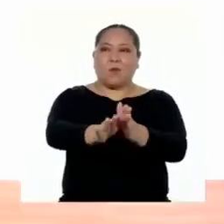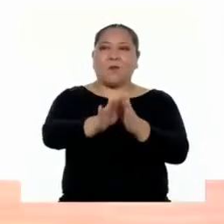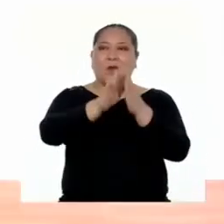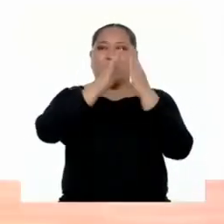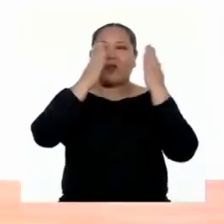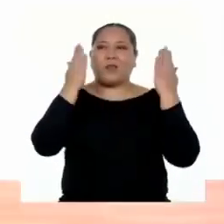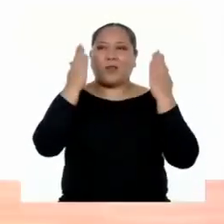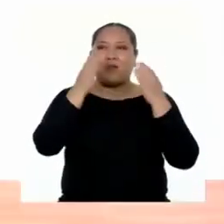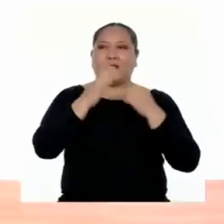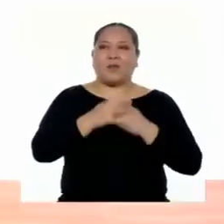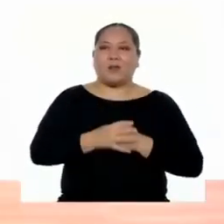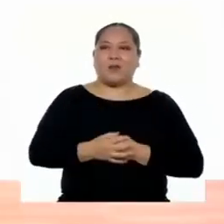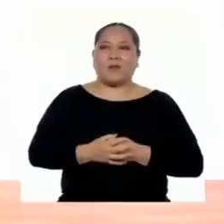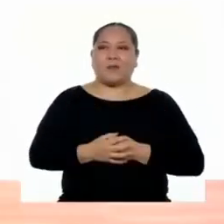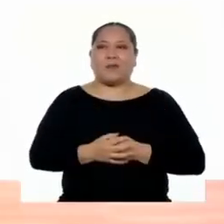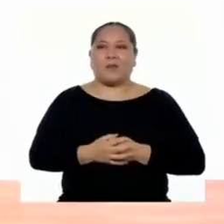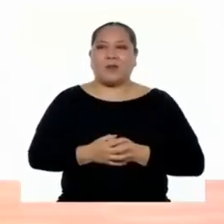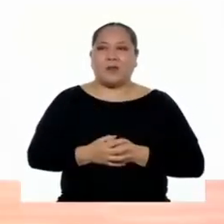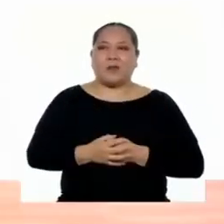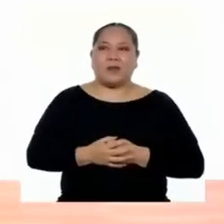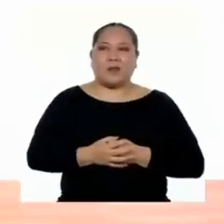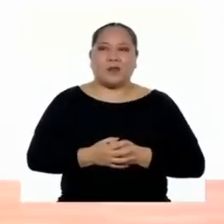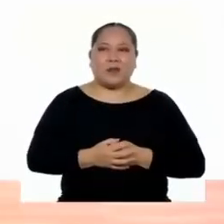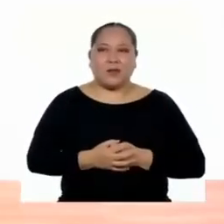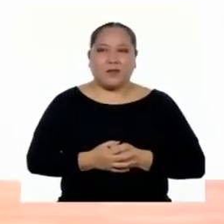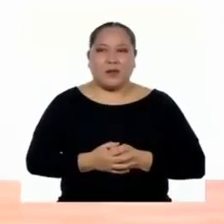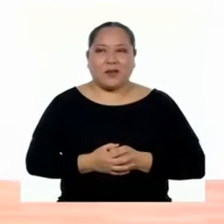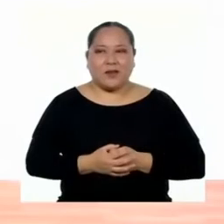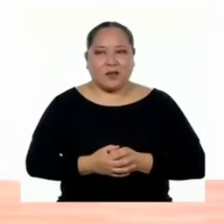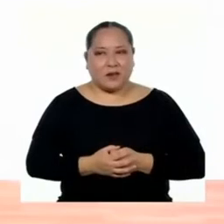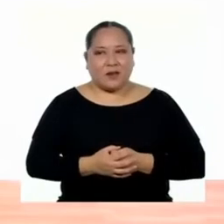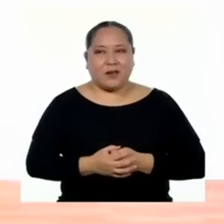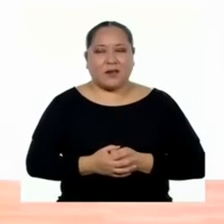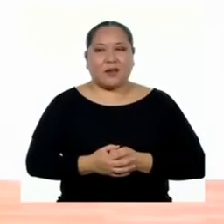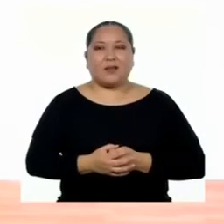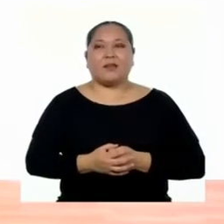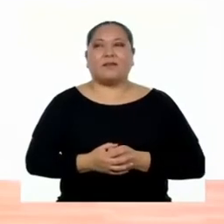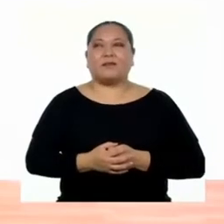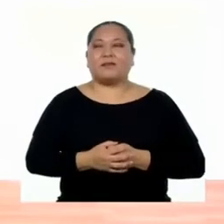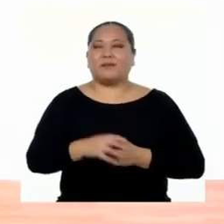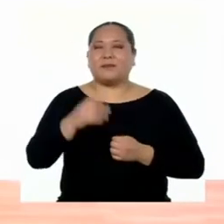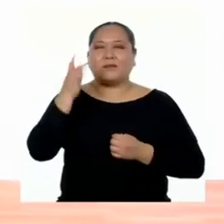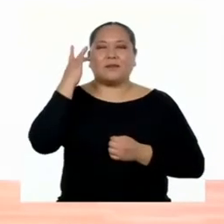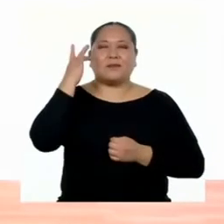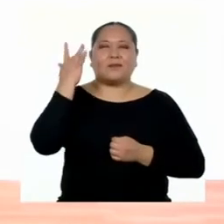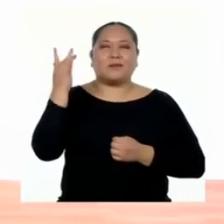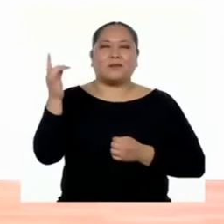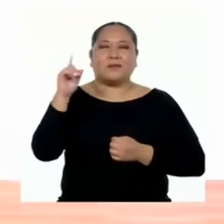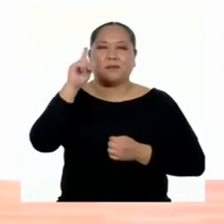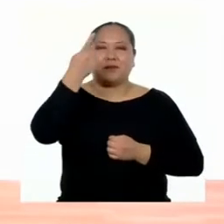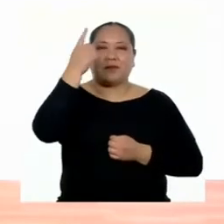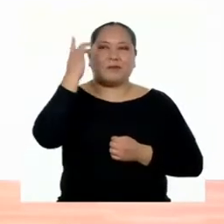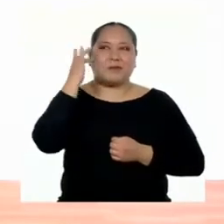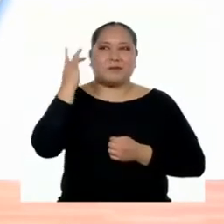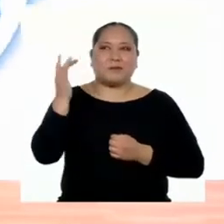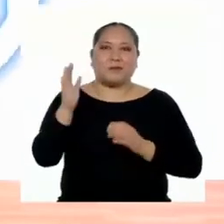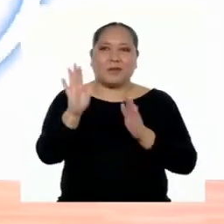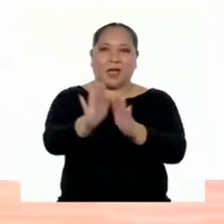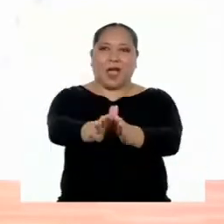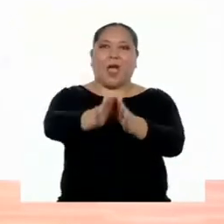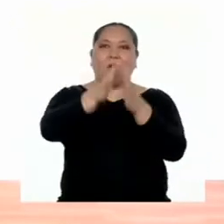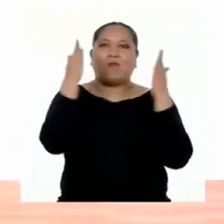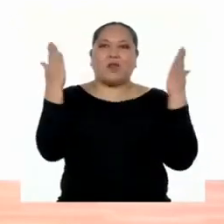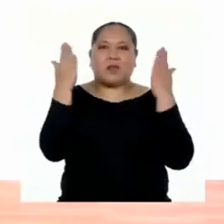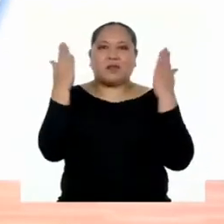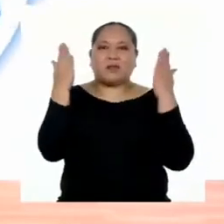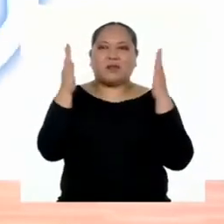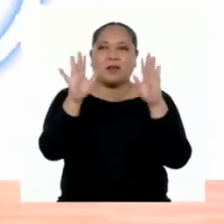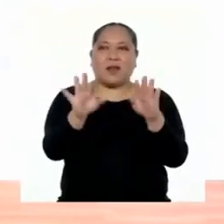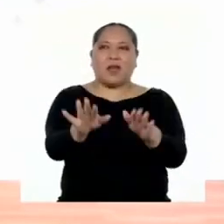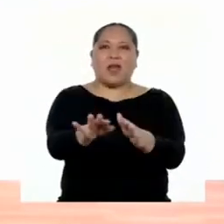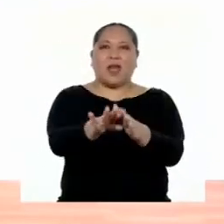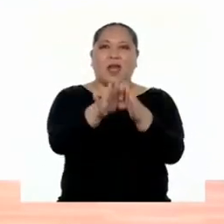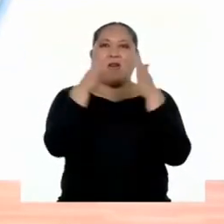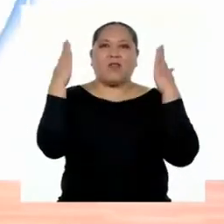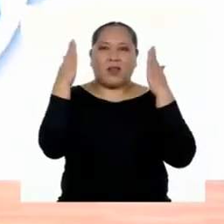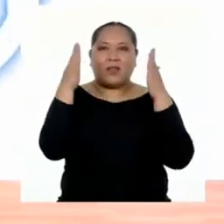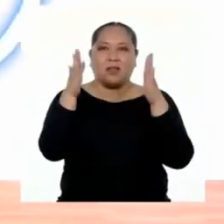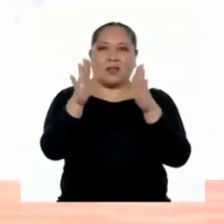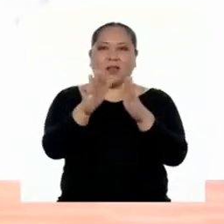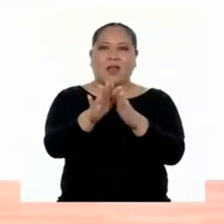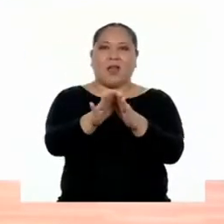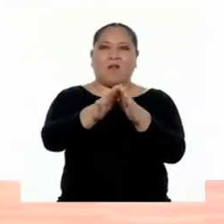Entonces vamos a ir descubriendo los sonidos que podemos hacer con ella. El primer sonido es abrir. De esta forma,